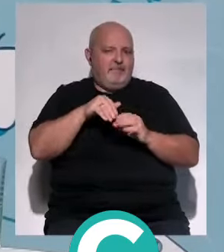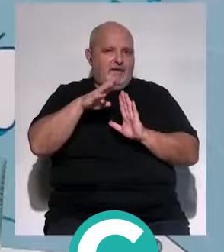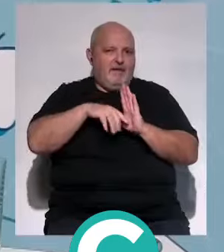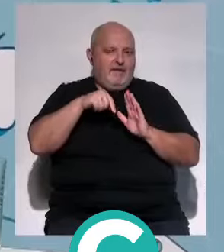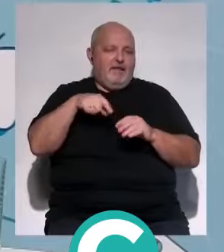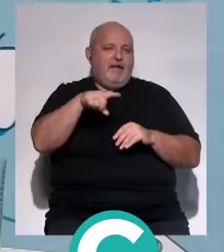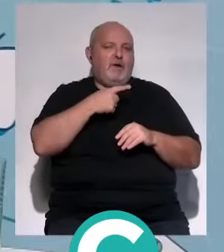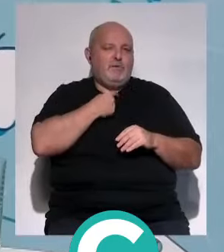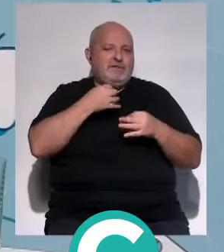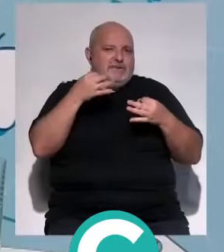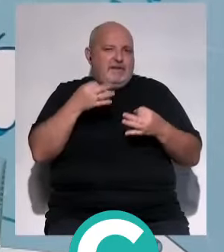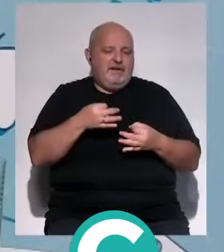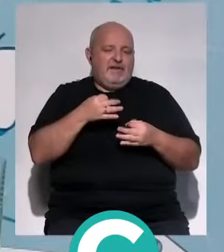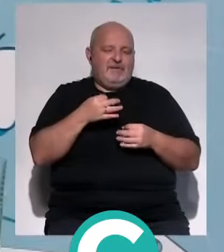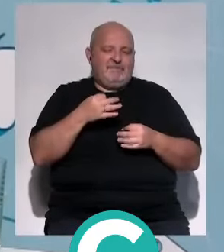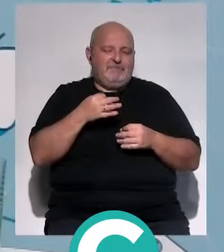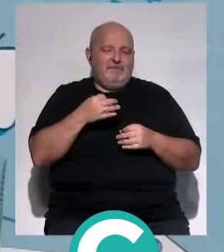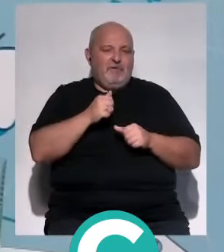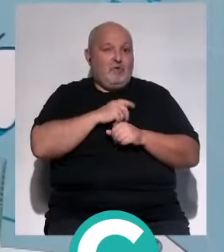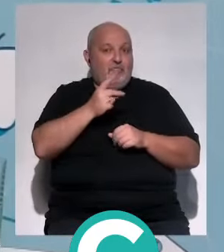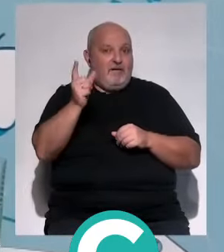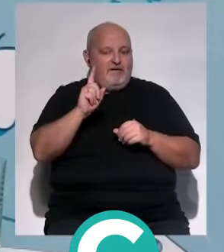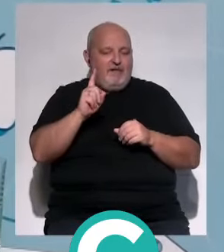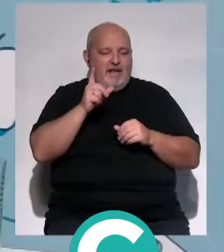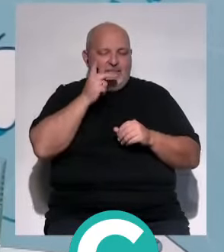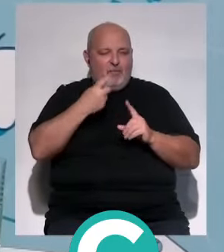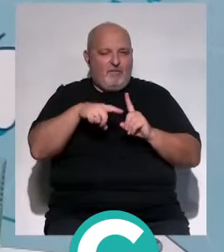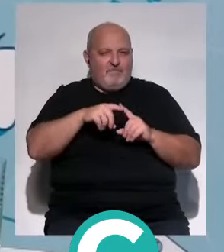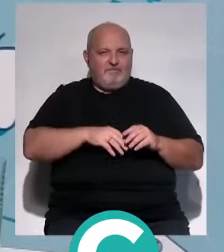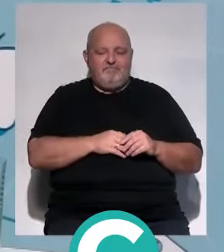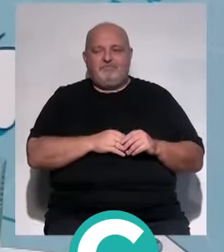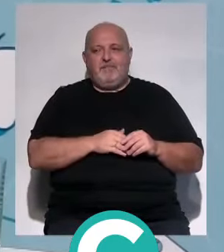que esperemos les resulten interesantes. Seguro que sí. No nos dejen. Ahora venimos.